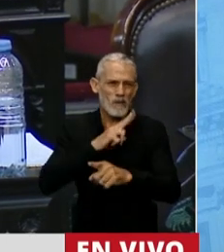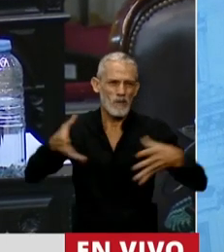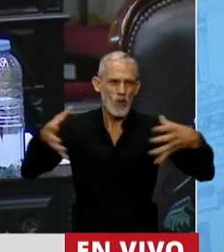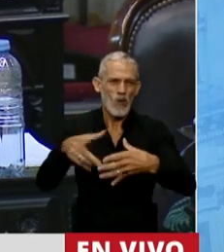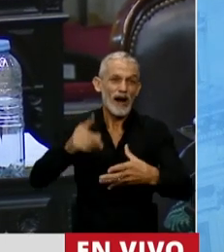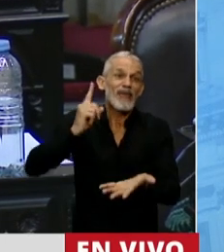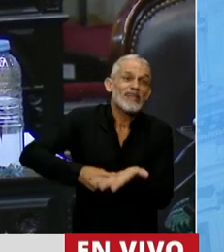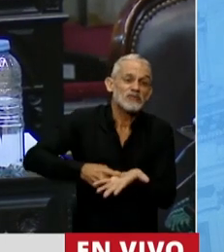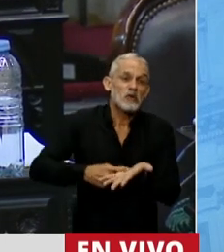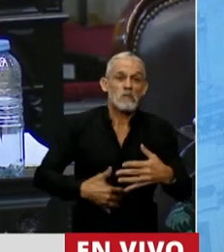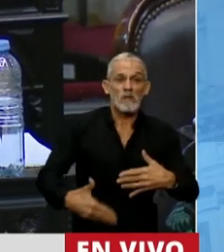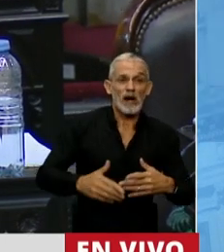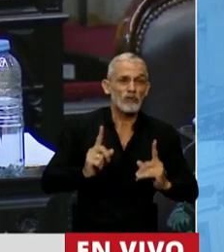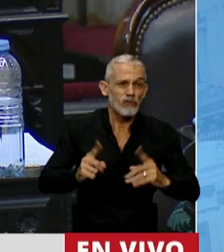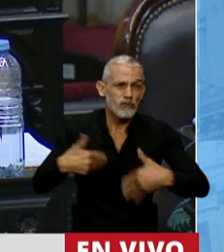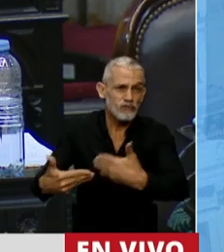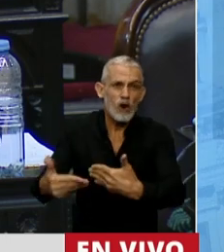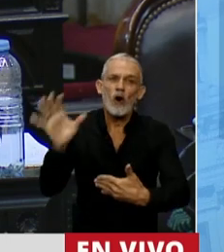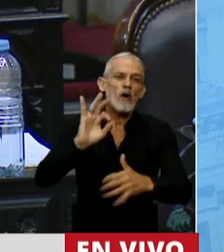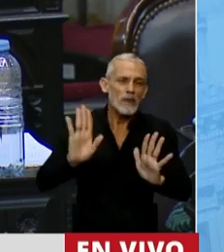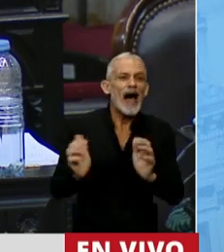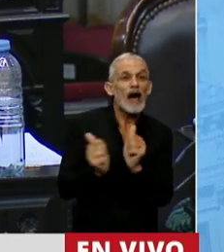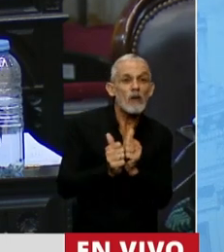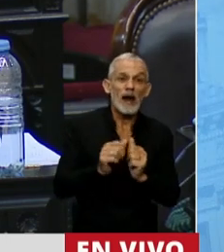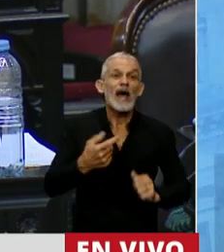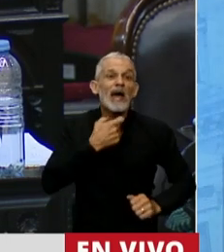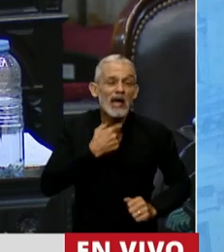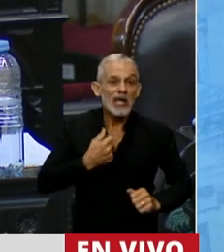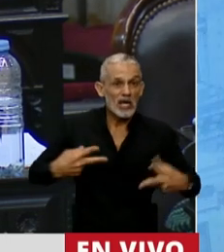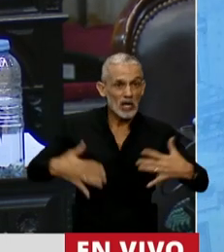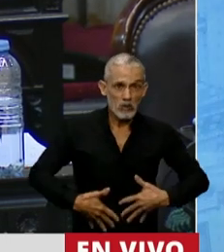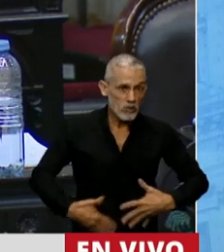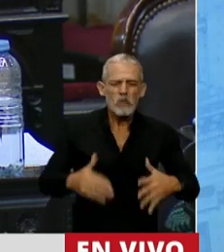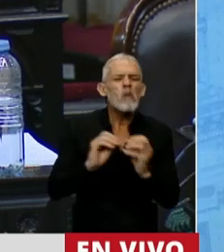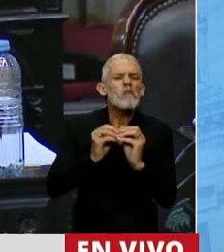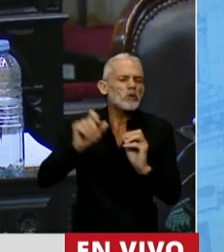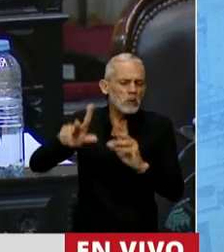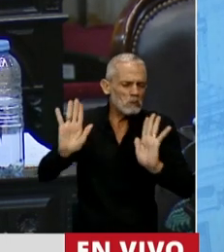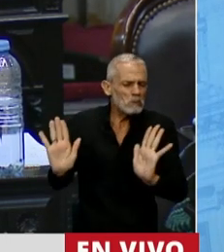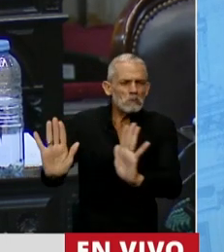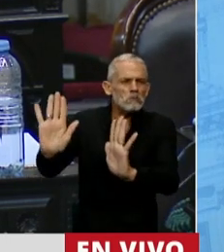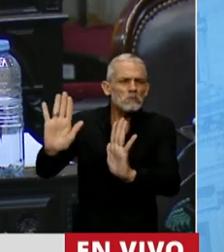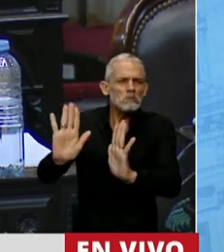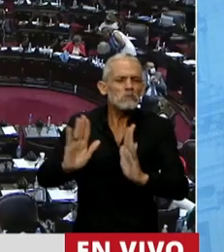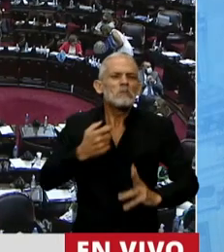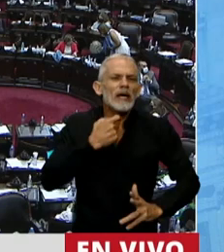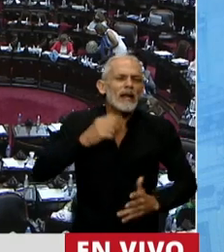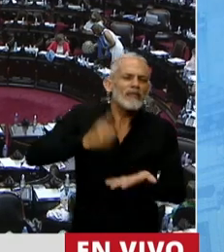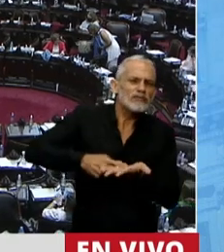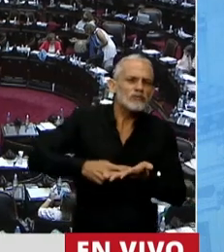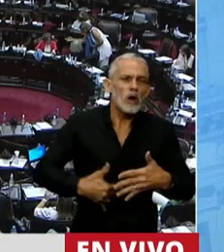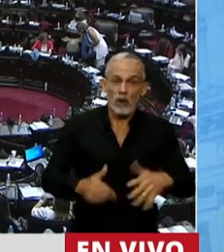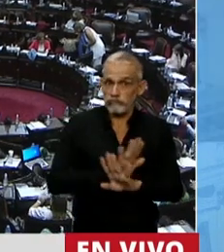que decide llevar a término su embarazo y acompañar a aquella que decide, por el motivo que fuera, que no